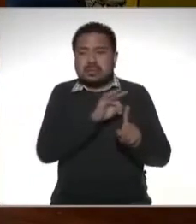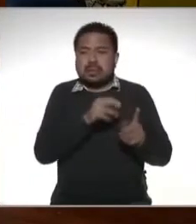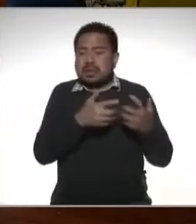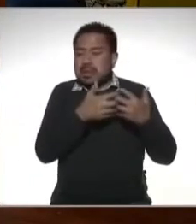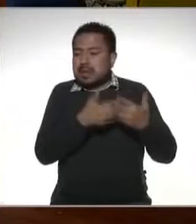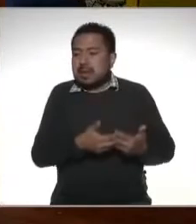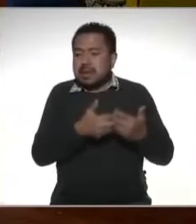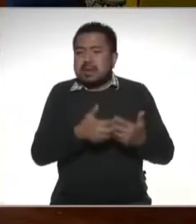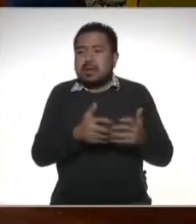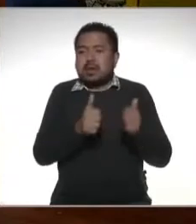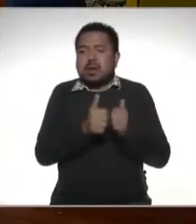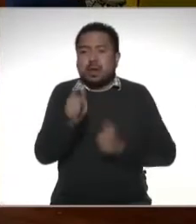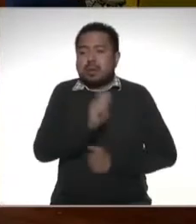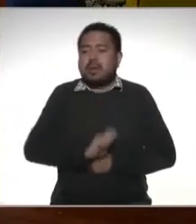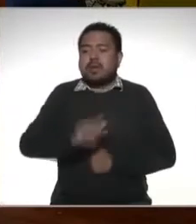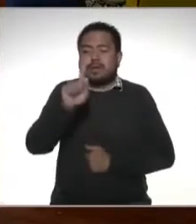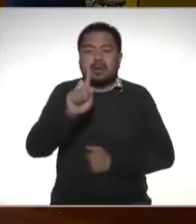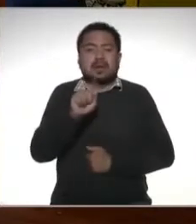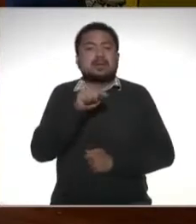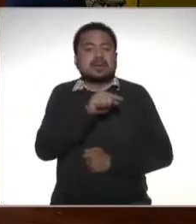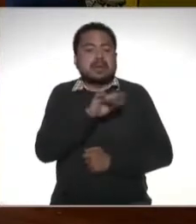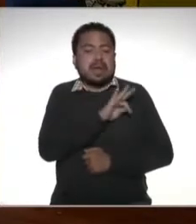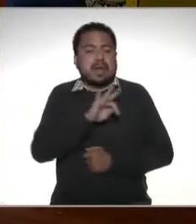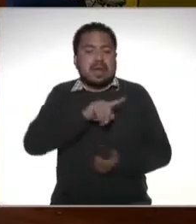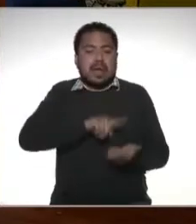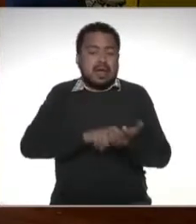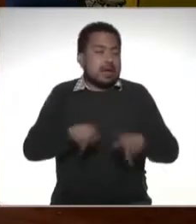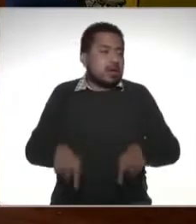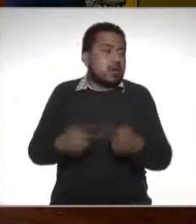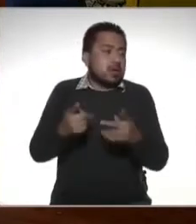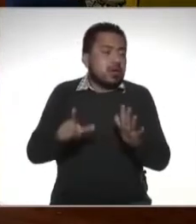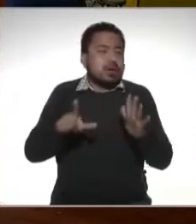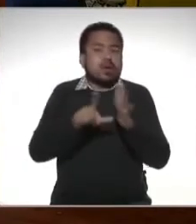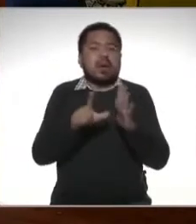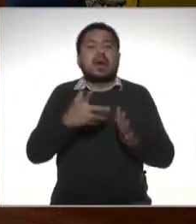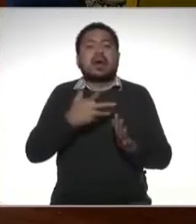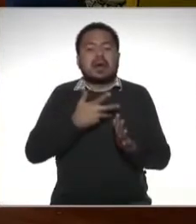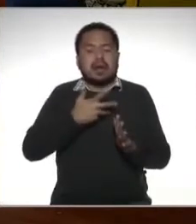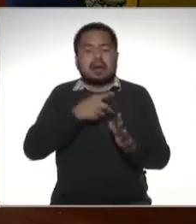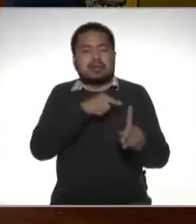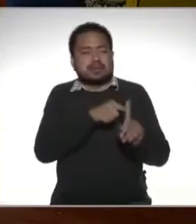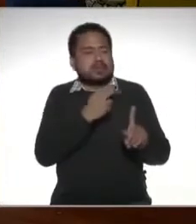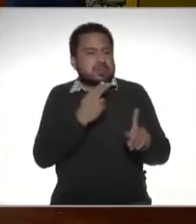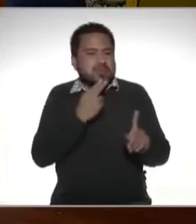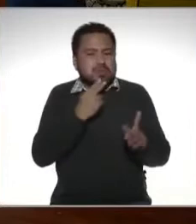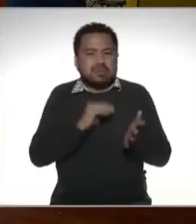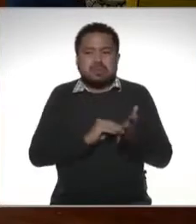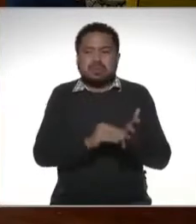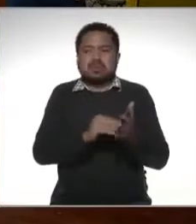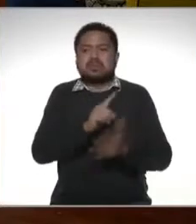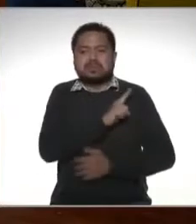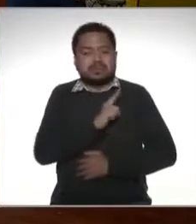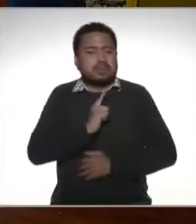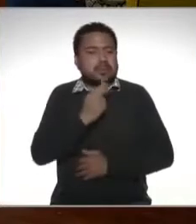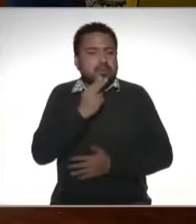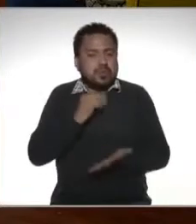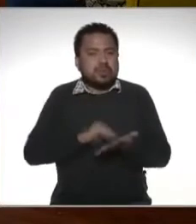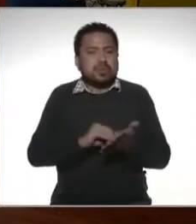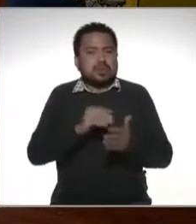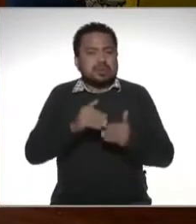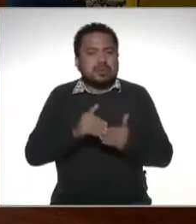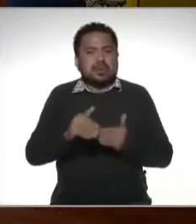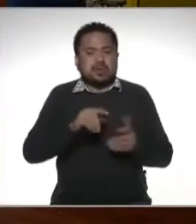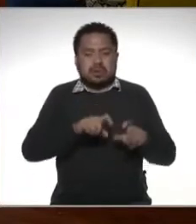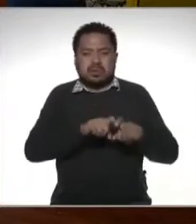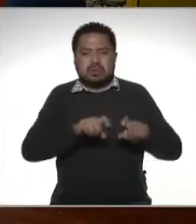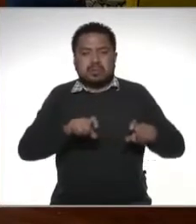empresarial o con actividad profesional que ese local que va a vender pues es donde estaba él ocupando pues también tiene que conservar ese tiempo sus